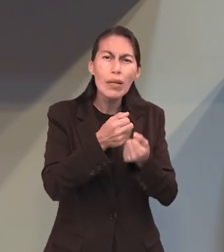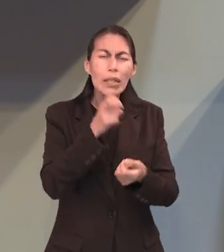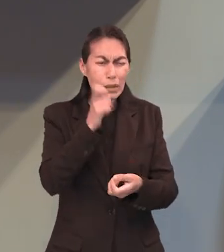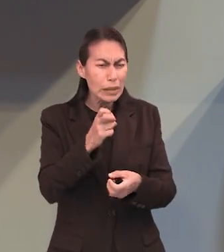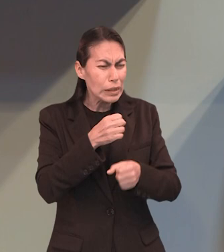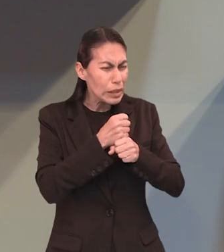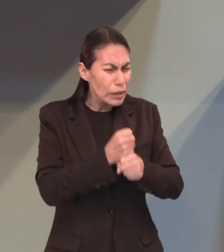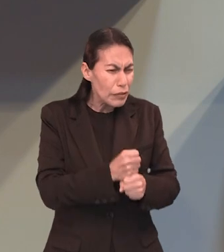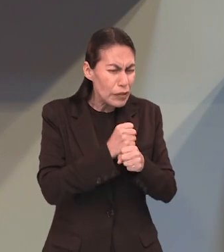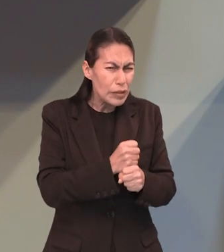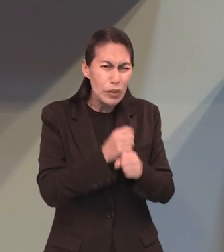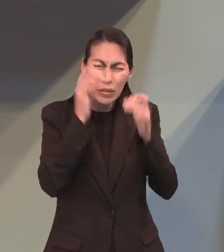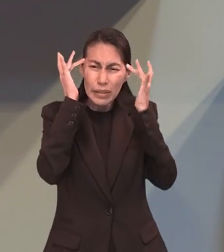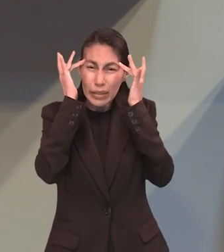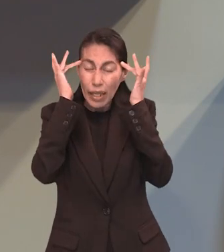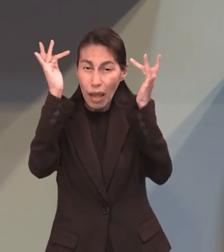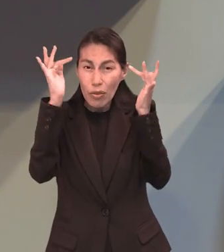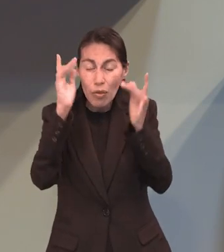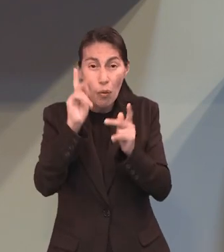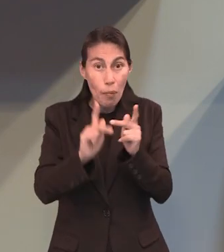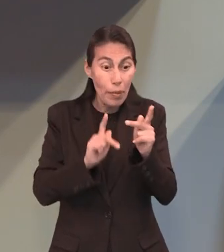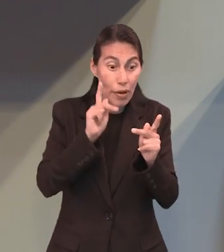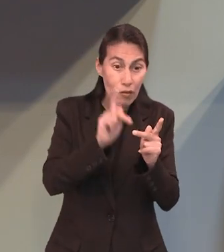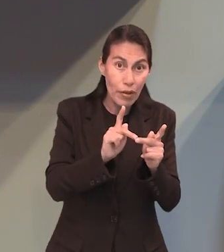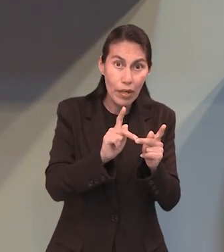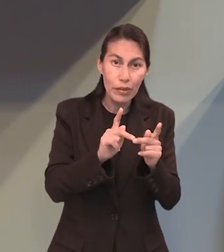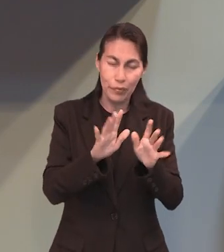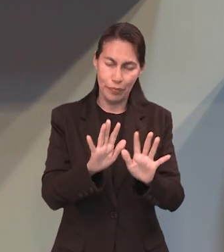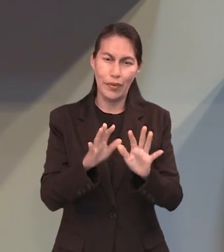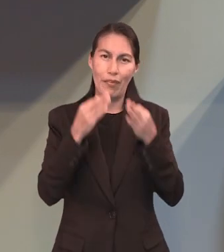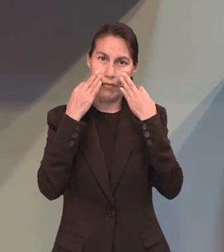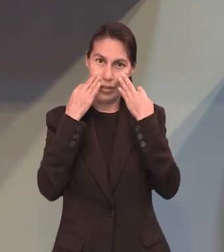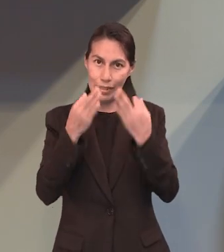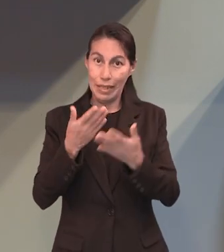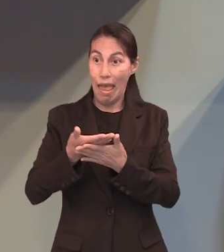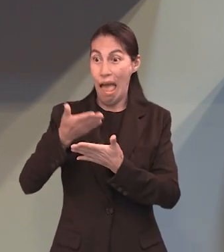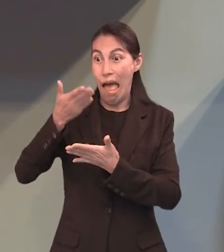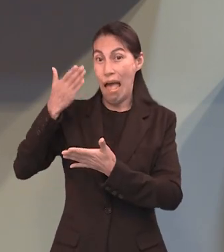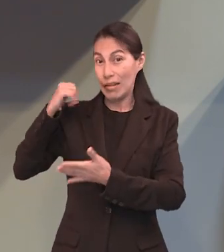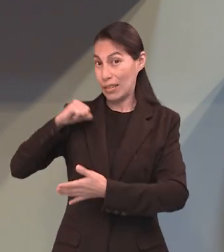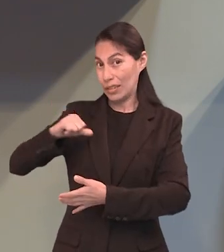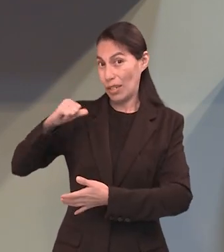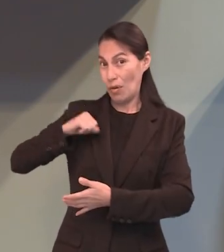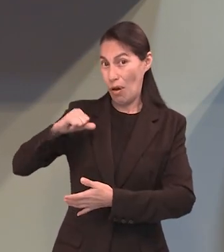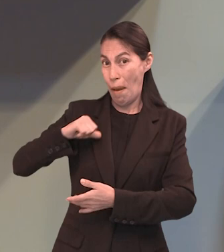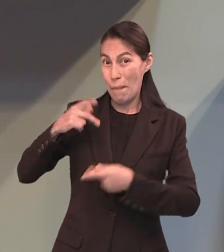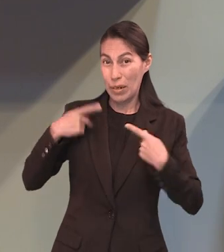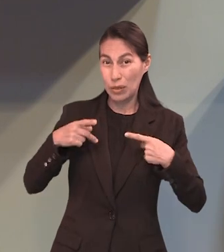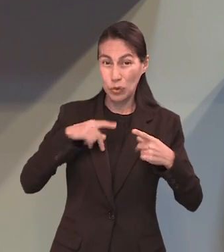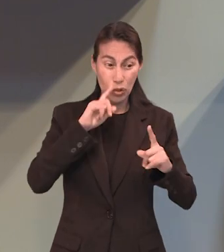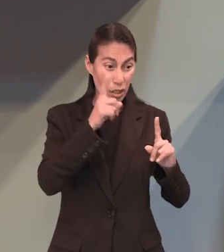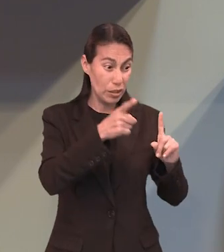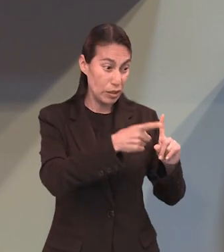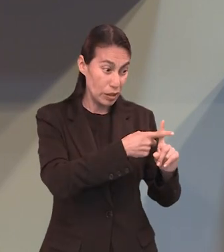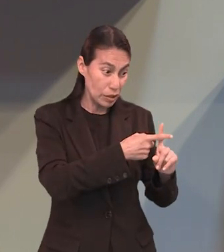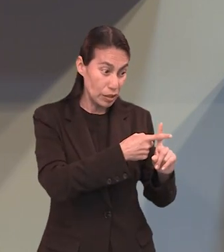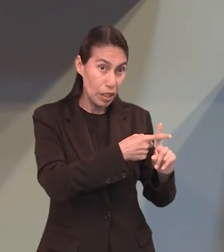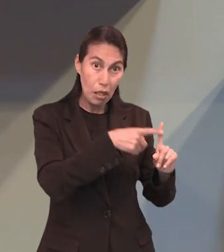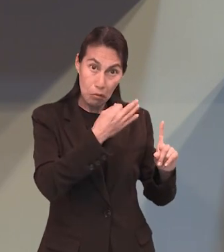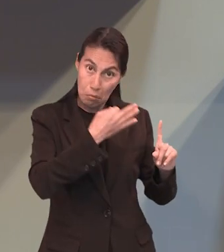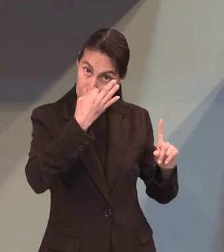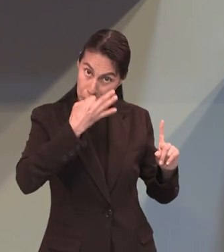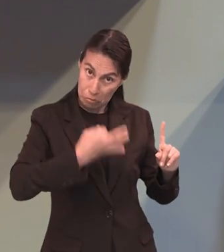perfecto, pero déjenme decirles que antiguamente el ser crucificado no era algo muy